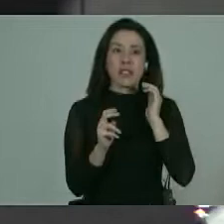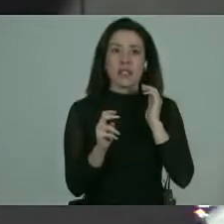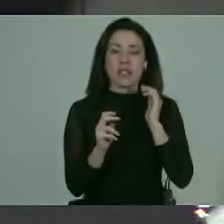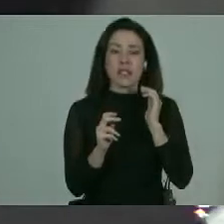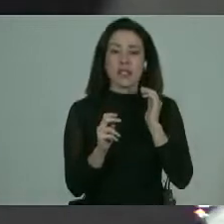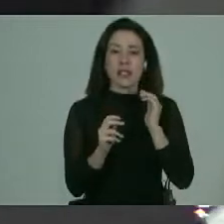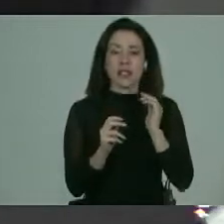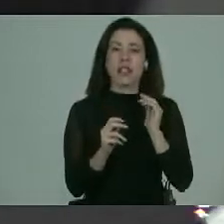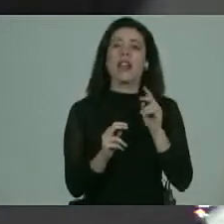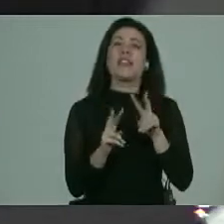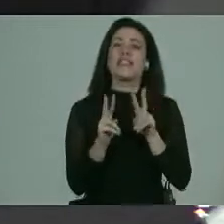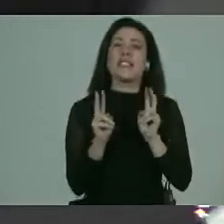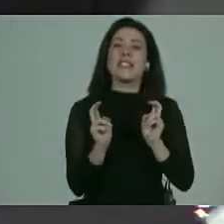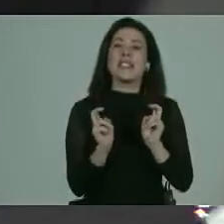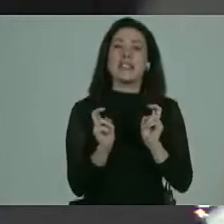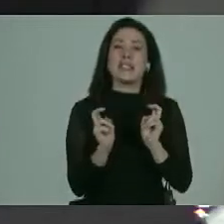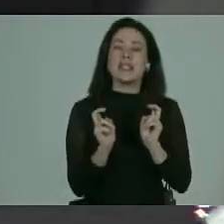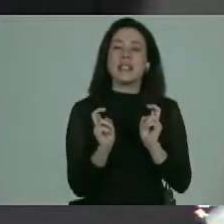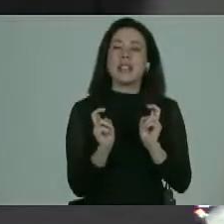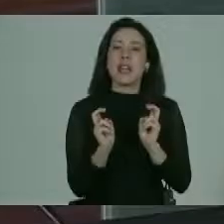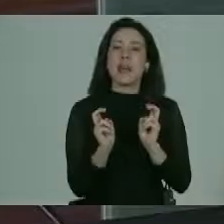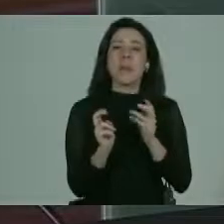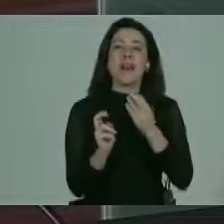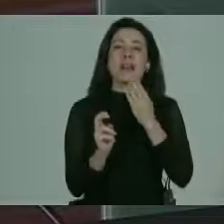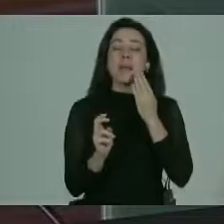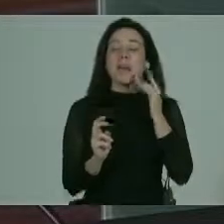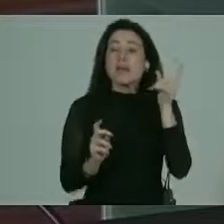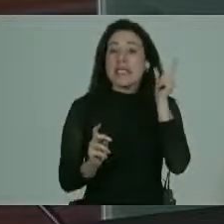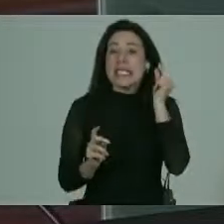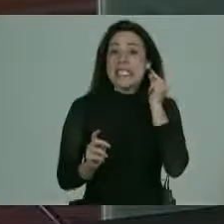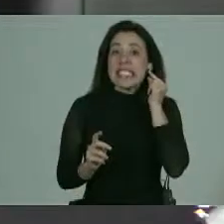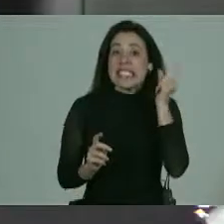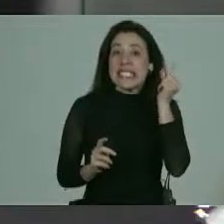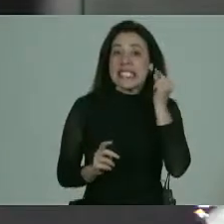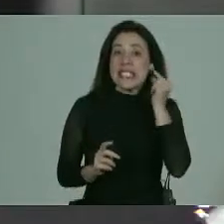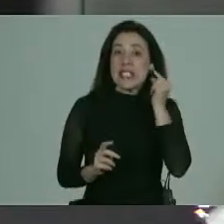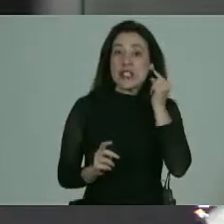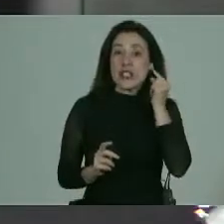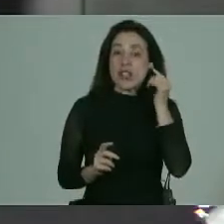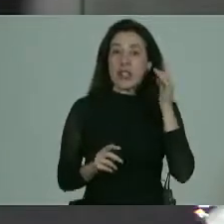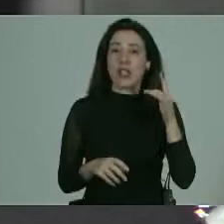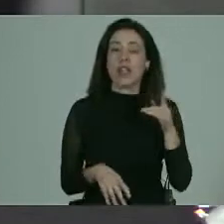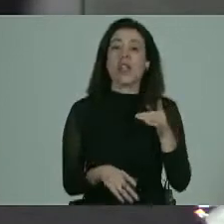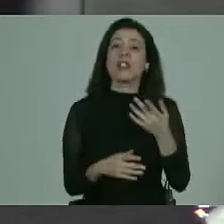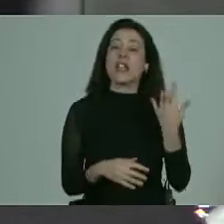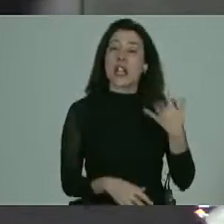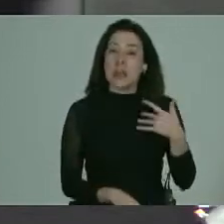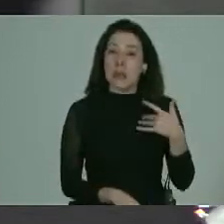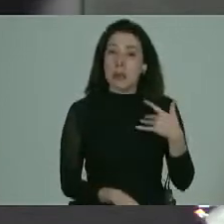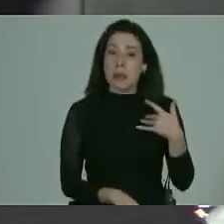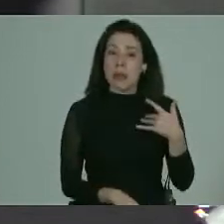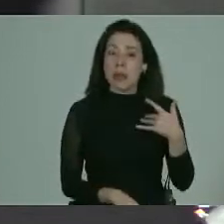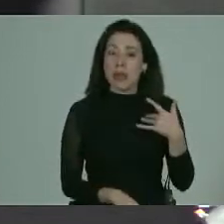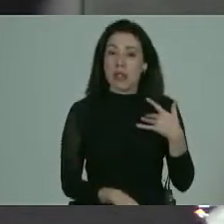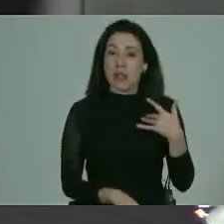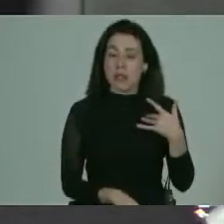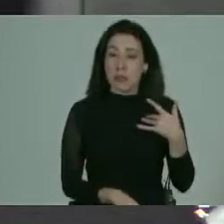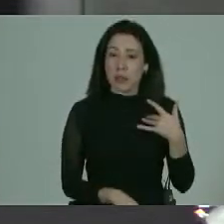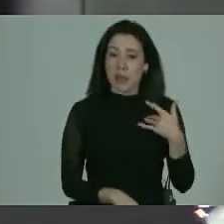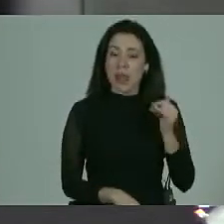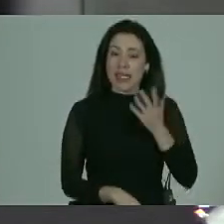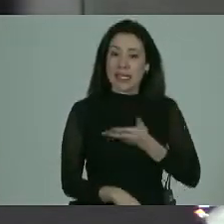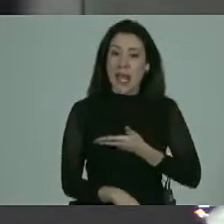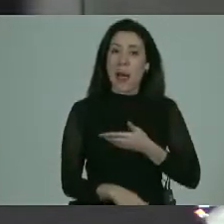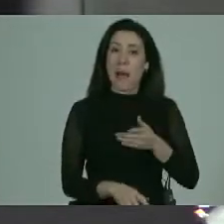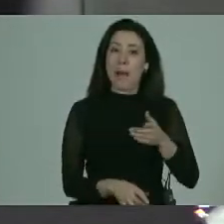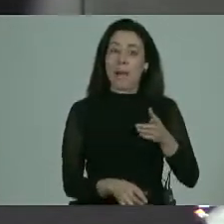tiene que ver con algo sensorial entonces es muy importante que si van a tener si